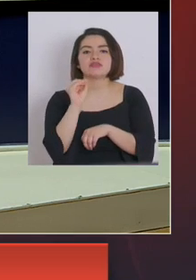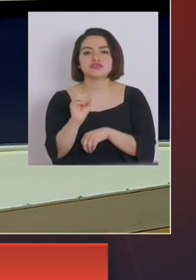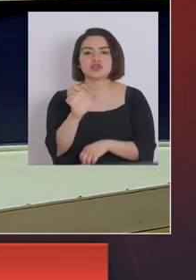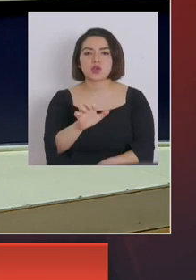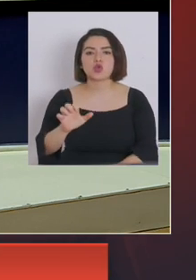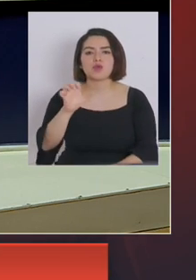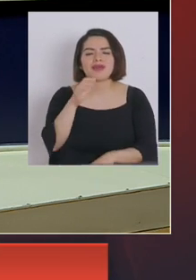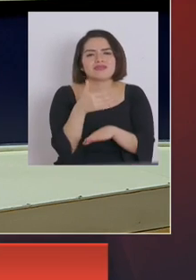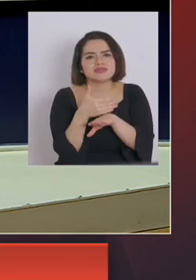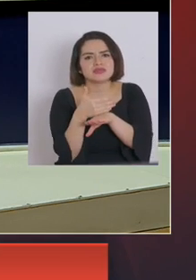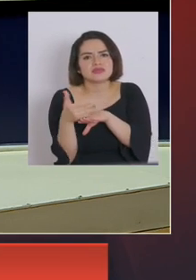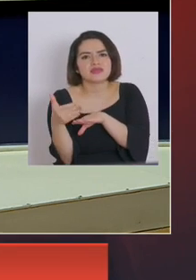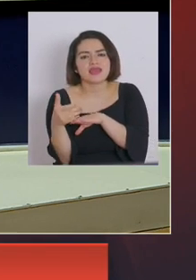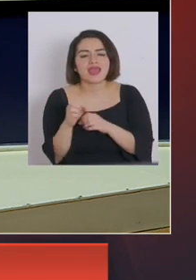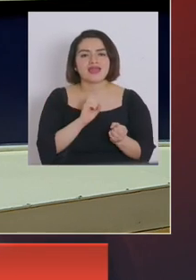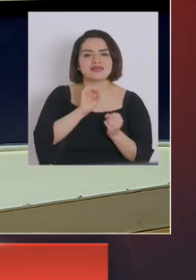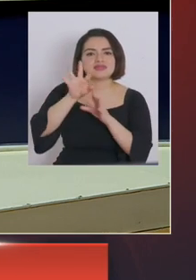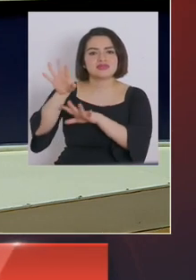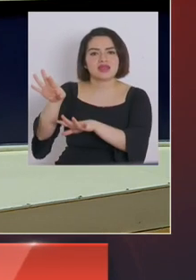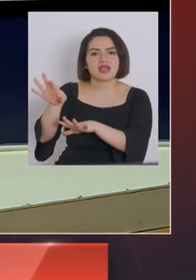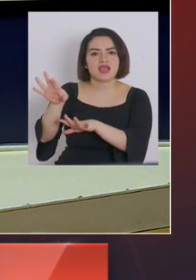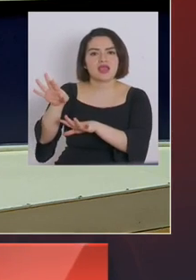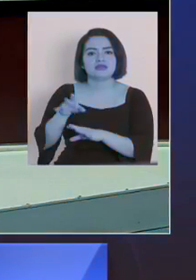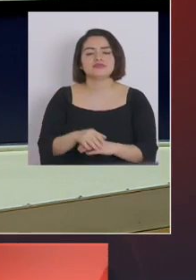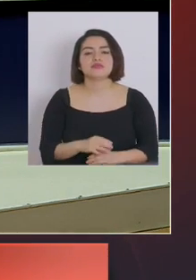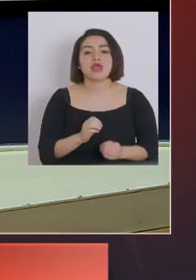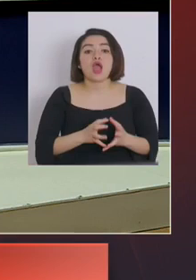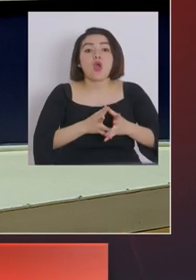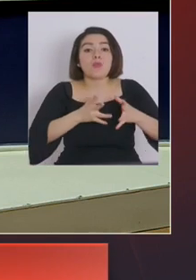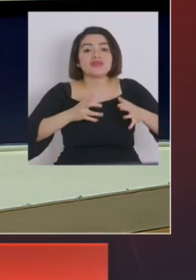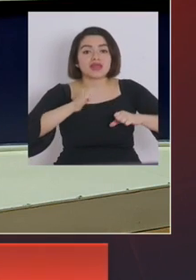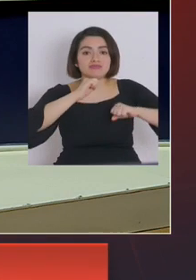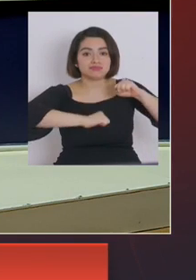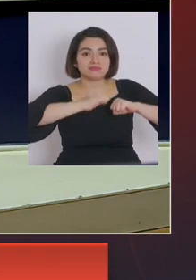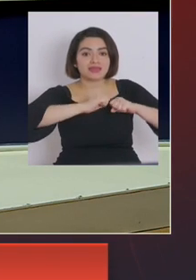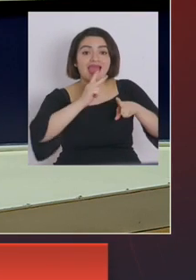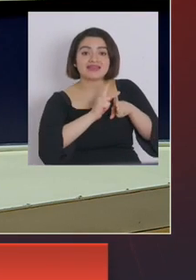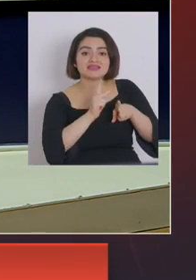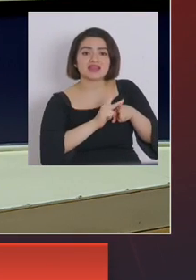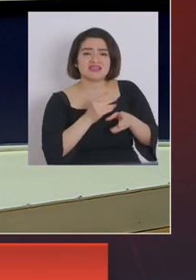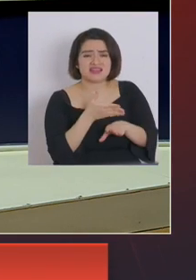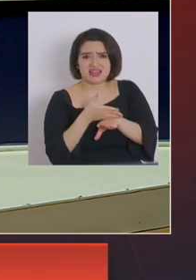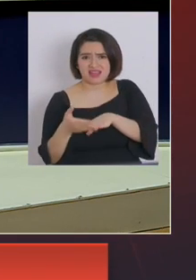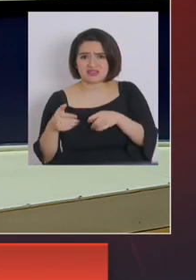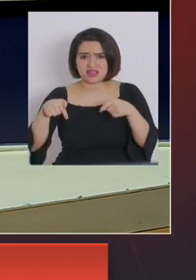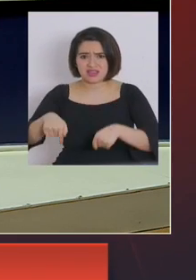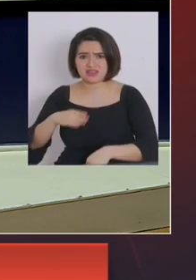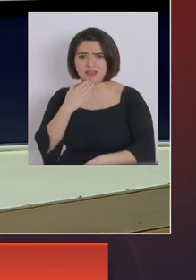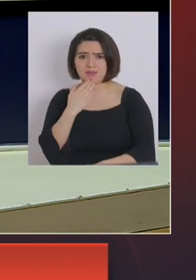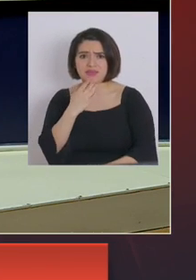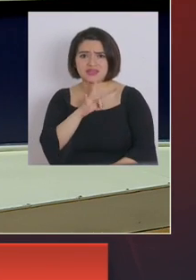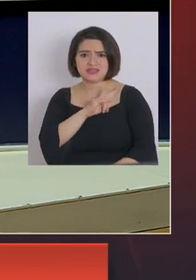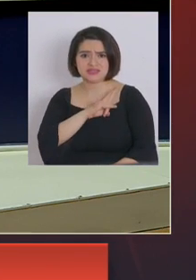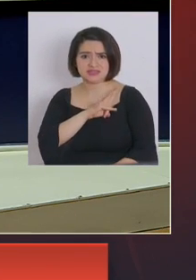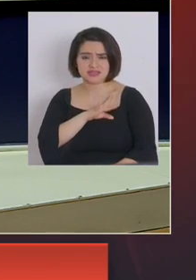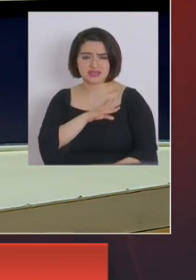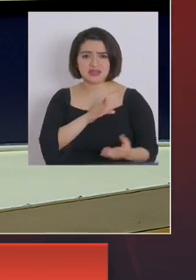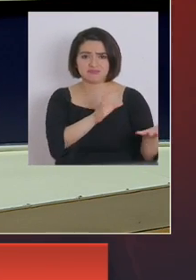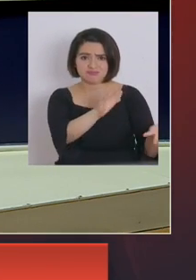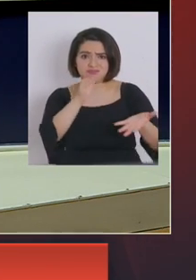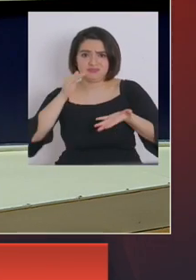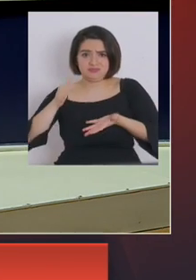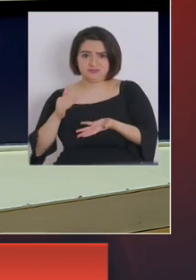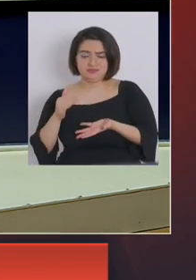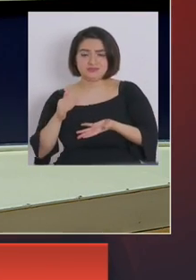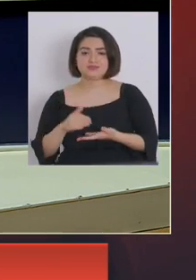se va a retrasar la entrega de las vacunas para aumentar su producción. Esto podría implicar un retraso también en los cargamentos que deban llegar a